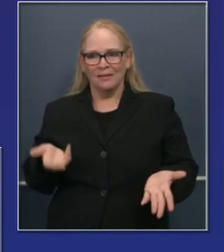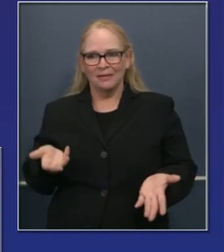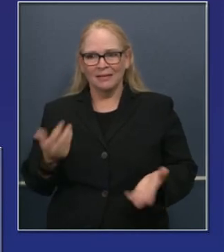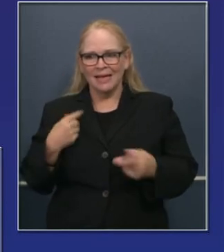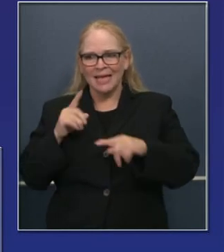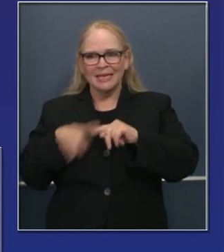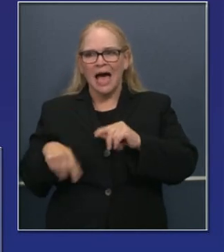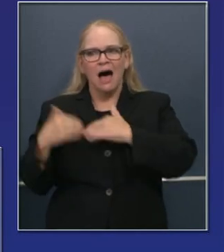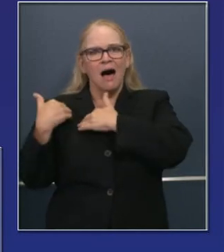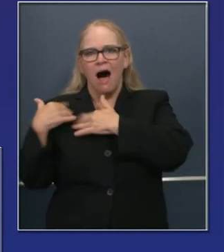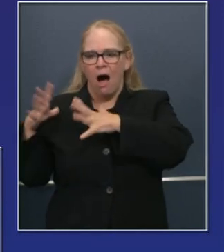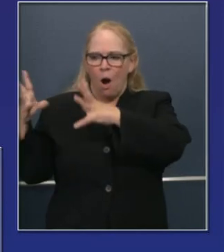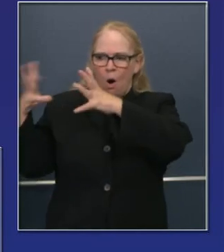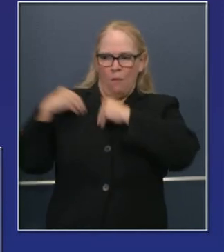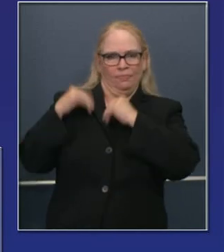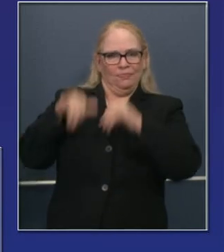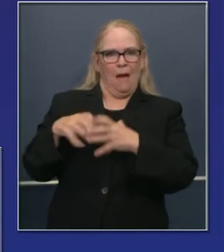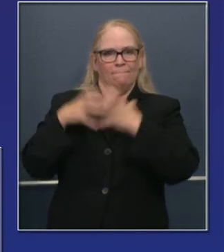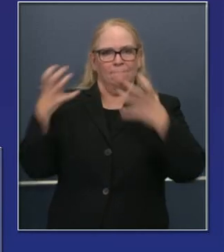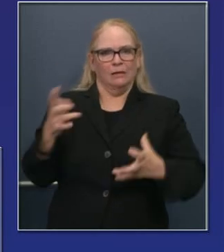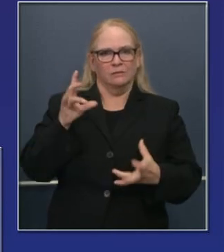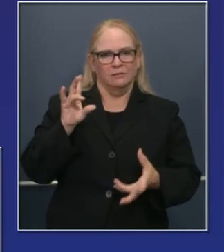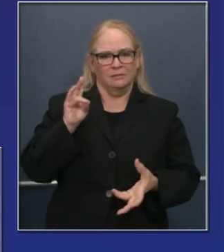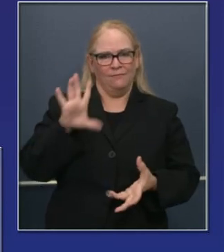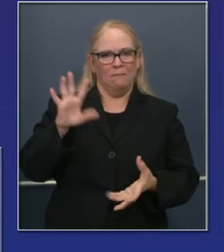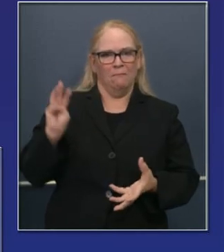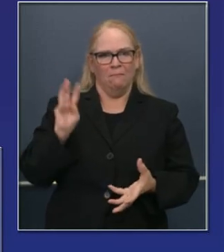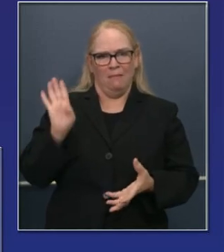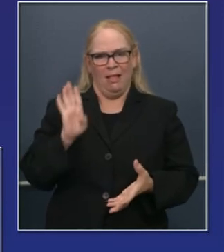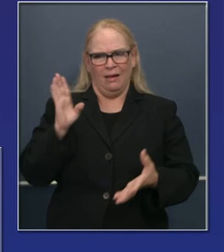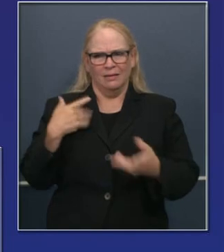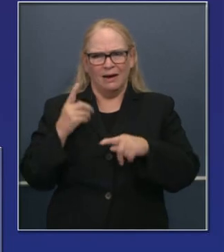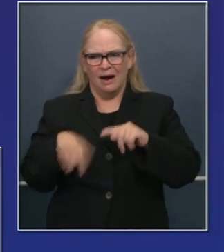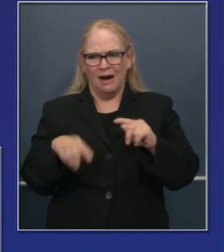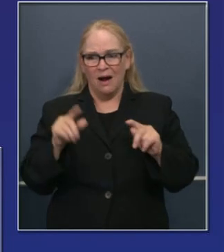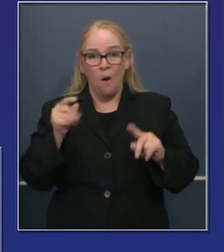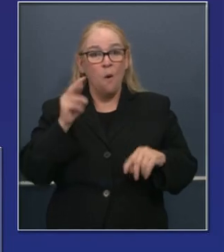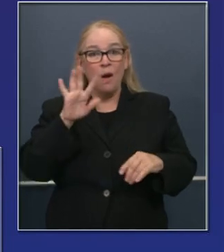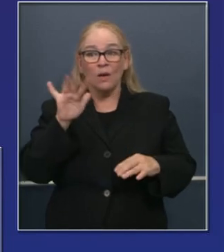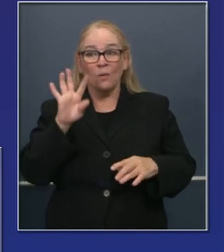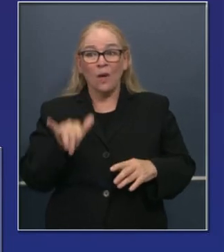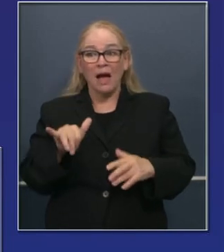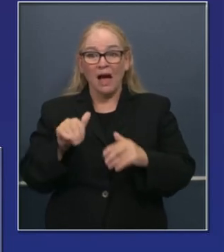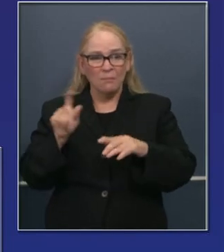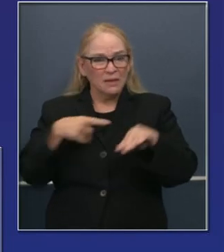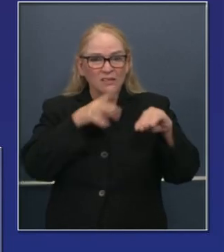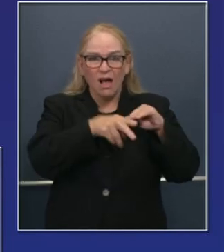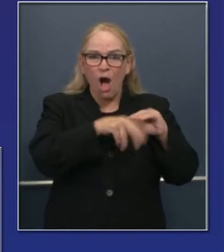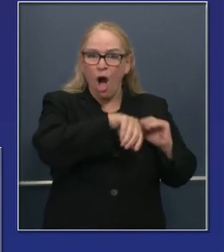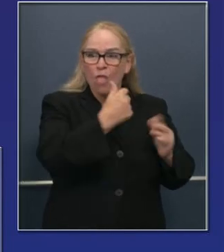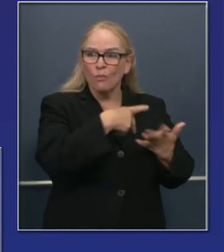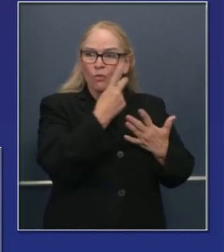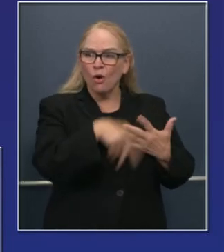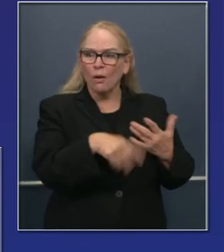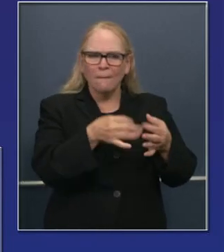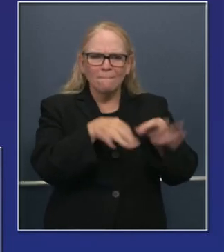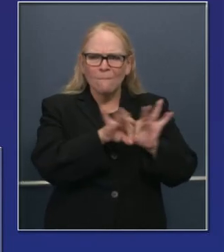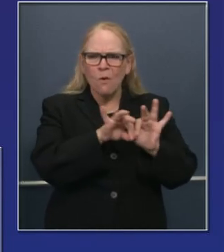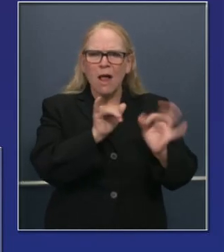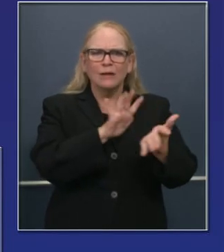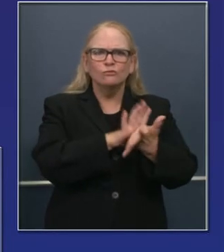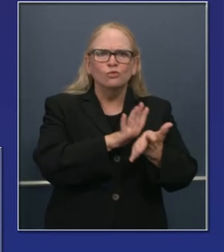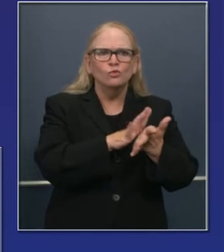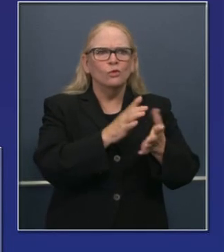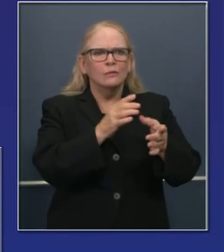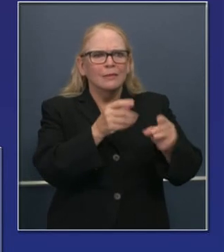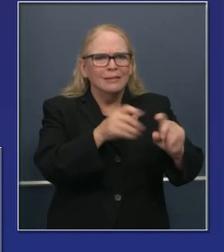grande como California nunca podría absorber. Sin recortes masivos a servicios importantes o una